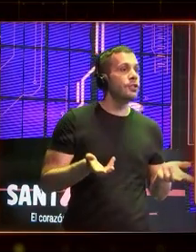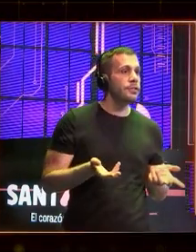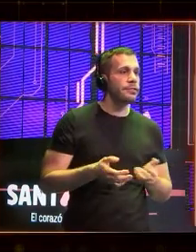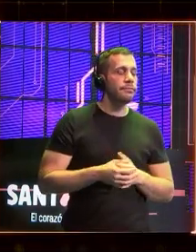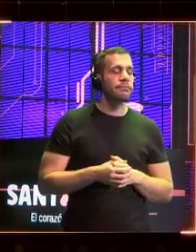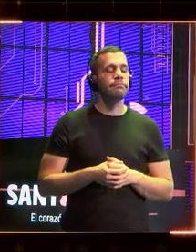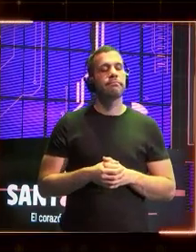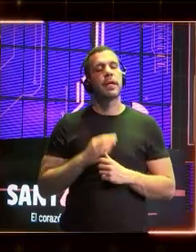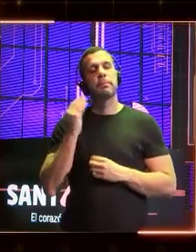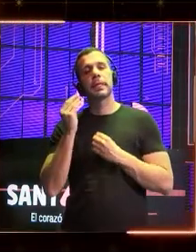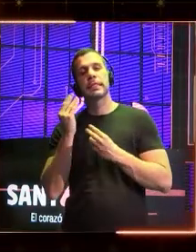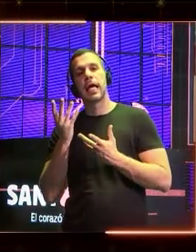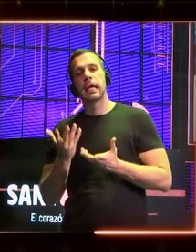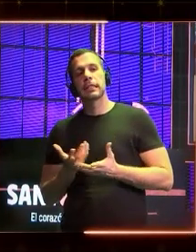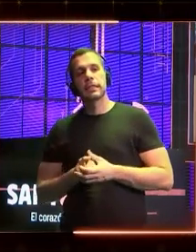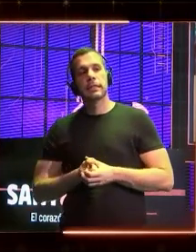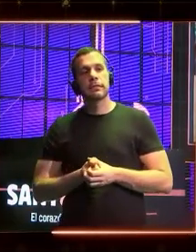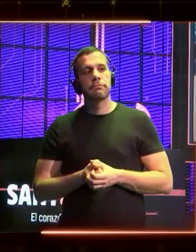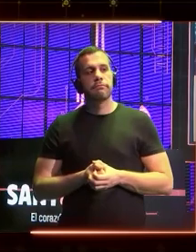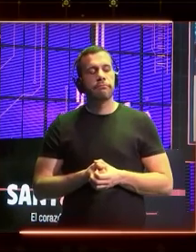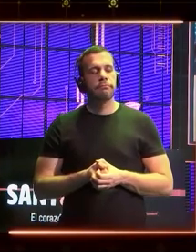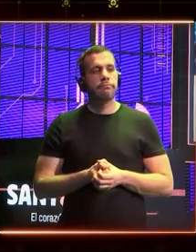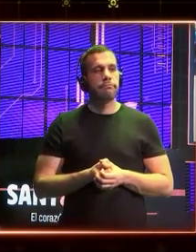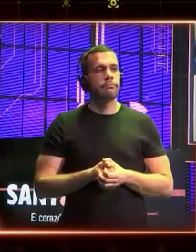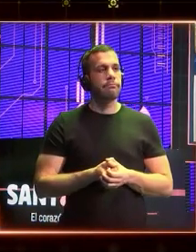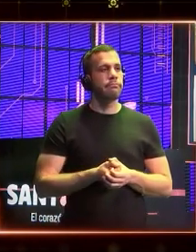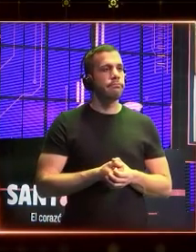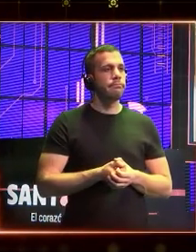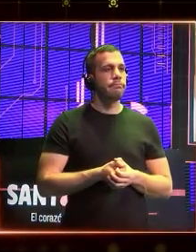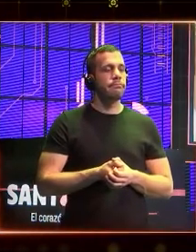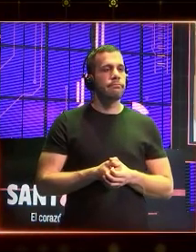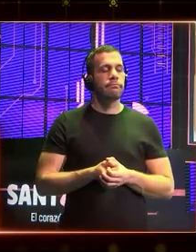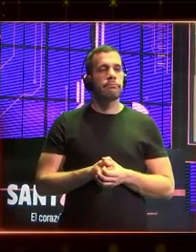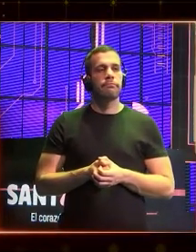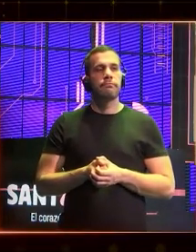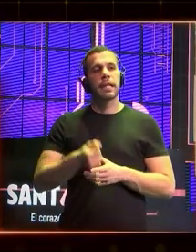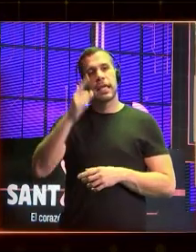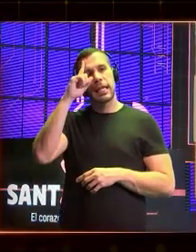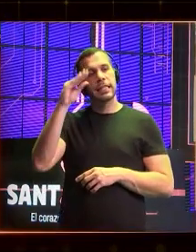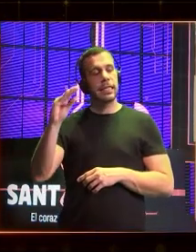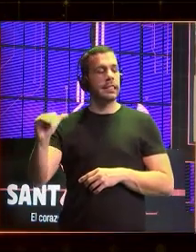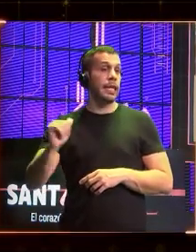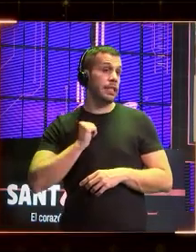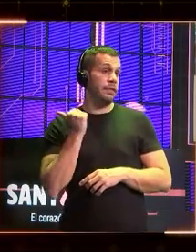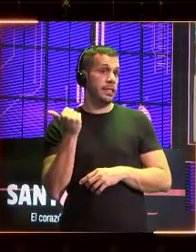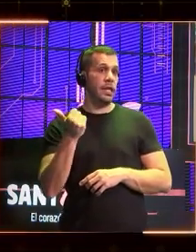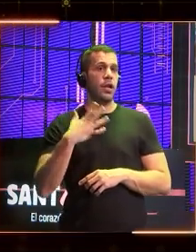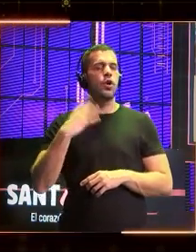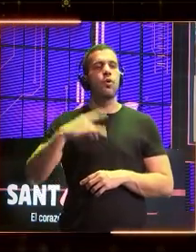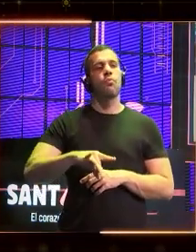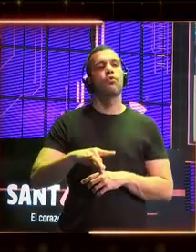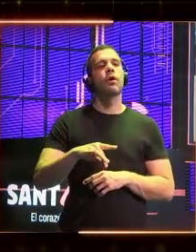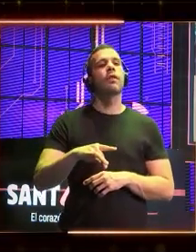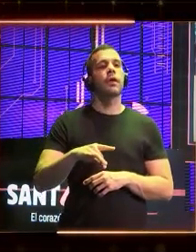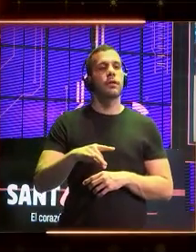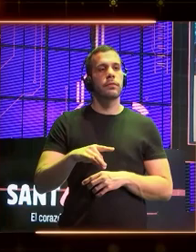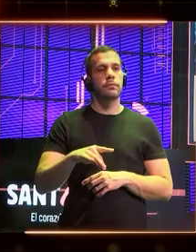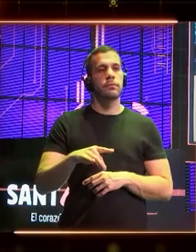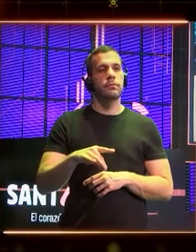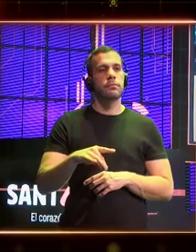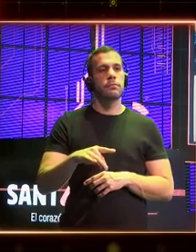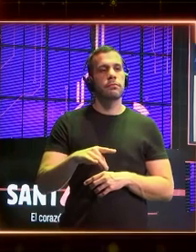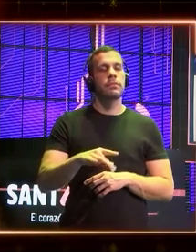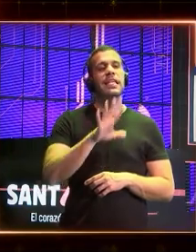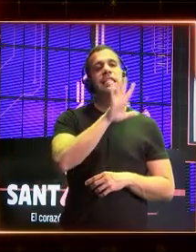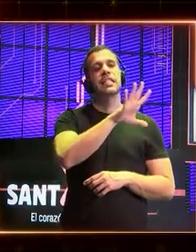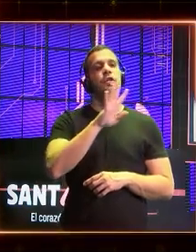¿Cuántos pensáis que la inteligencia artificial puede manipular las 54 lecciones que hay